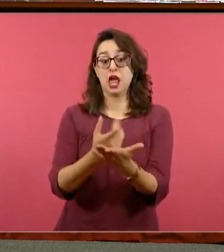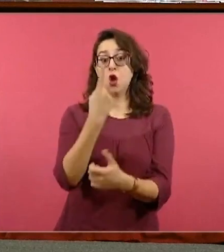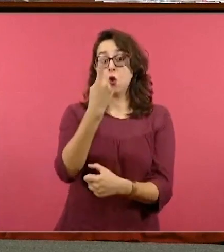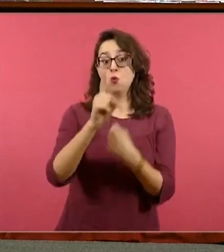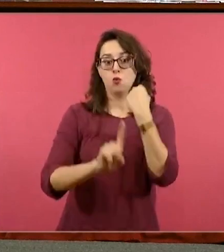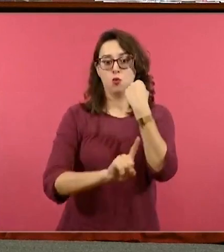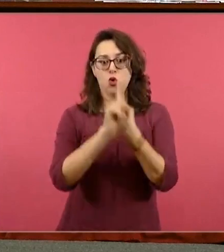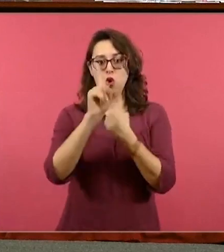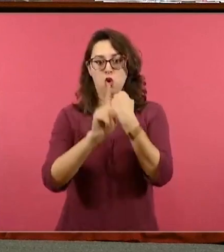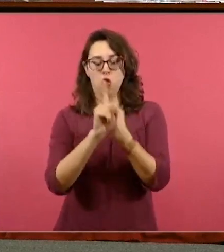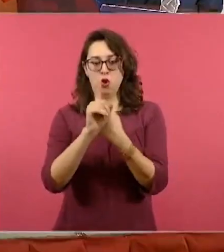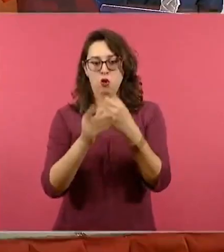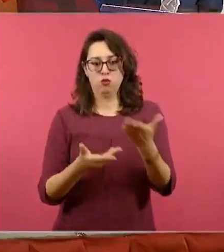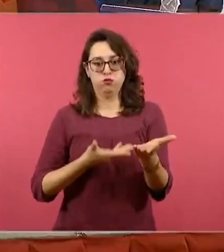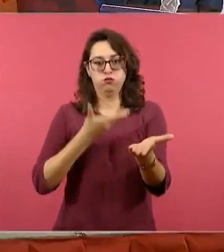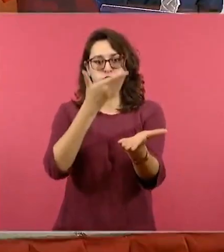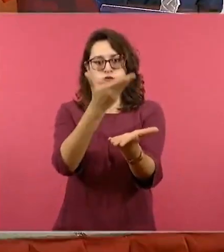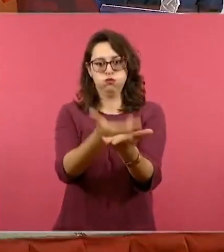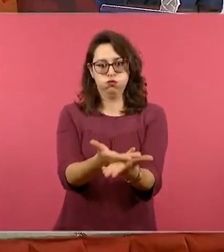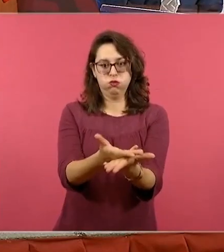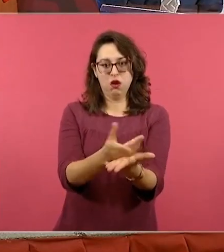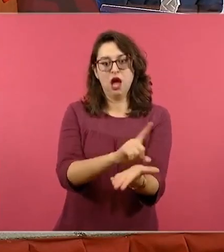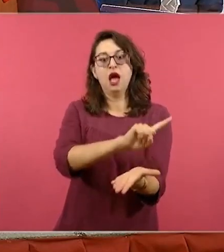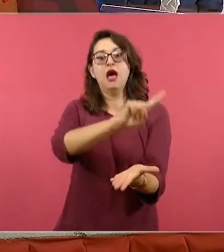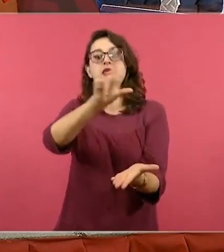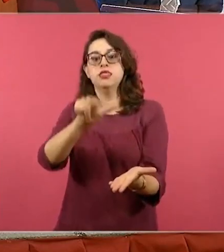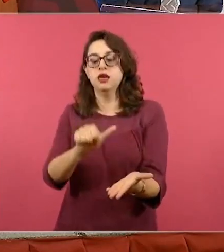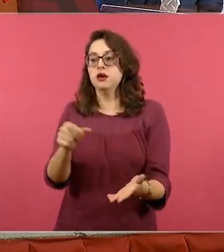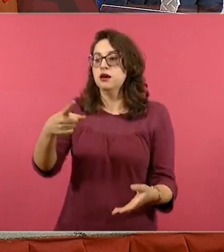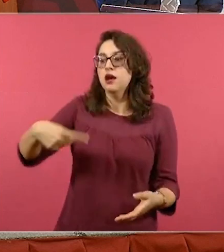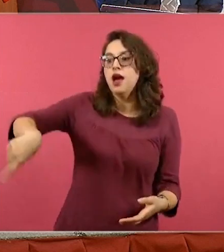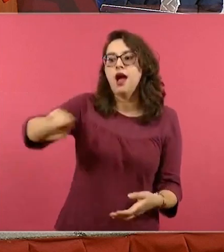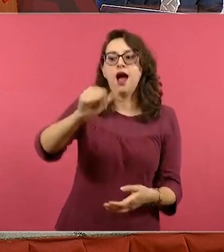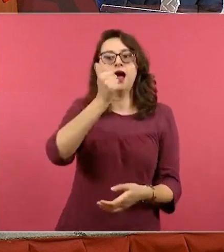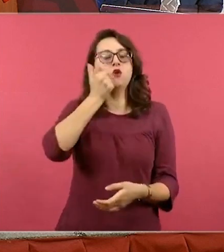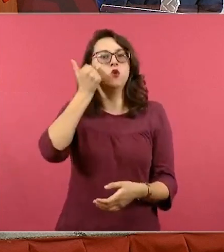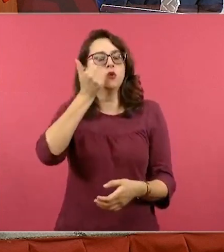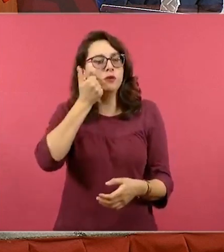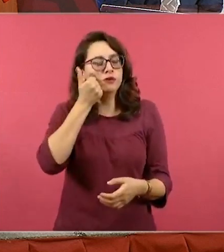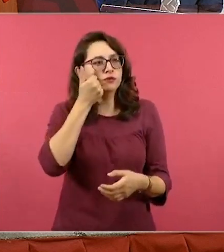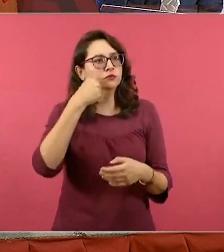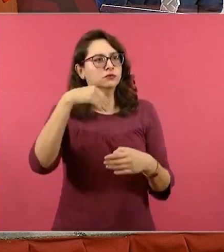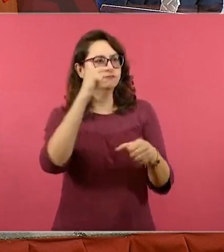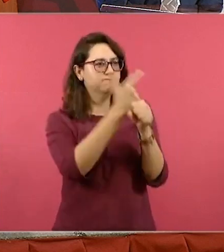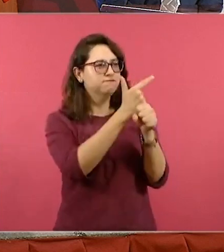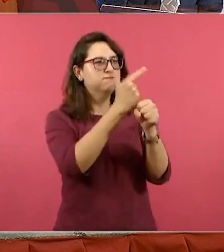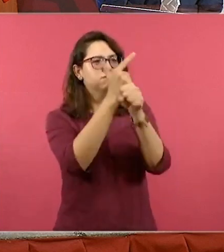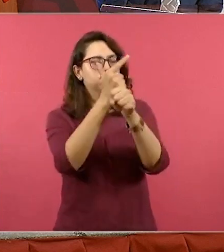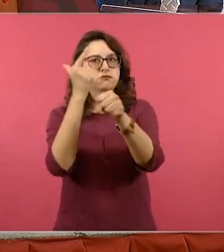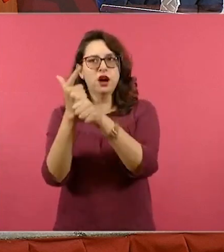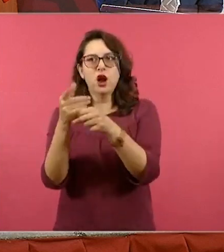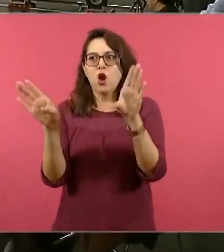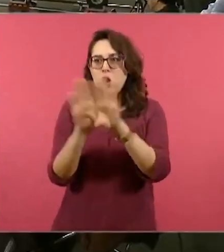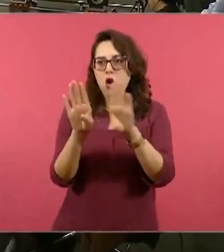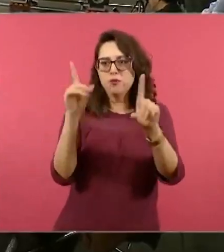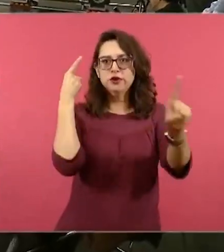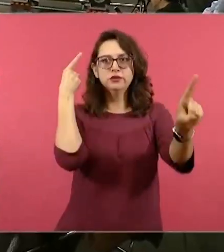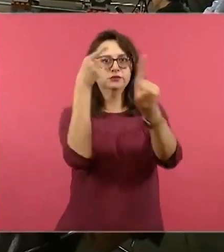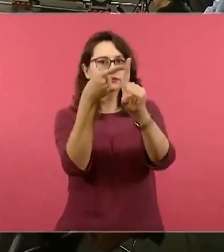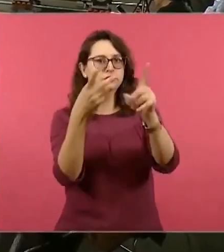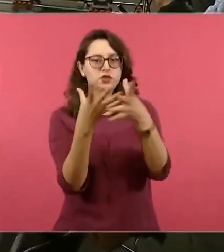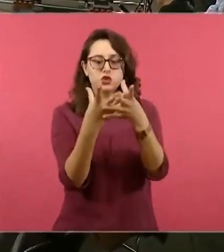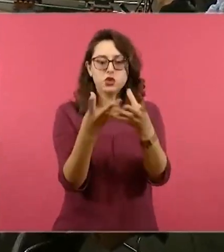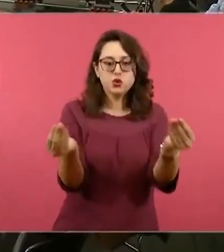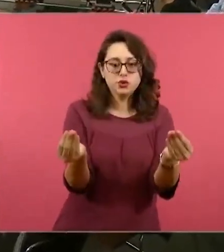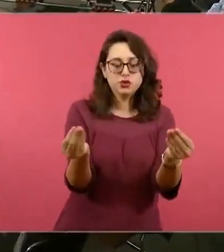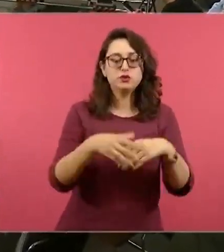causas. ¿Por qué? Porque vamos también a formular un objetivo u objetivos y tenemos que dar unas actividades para la solución. En el punto